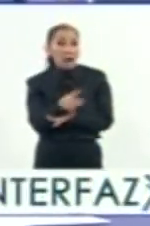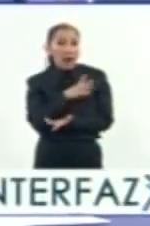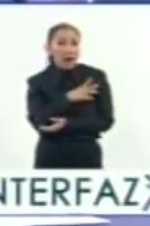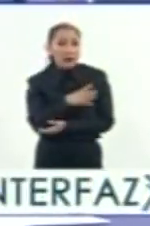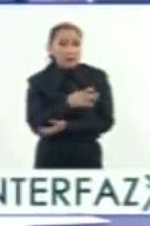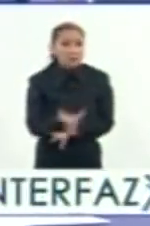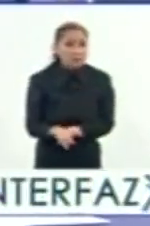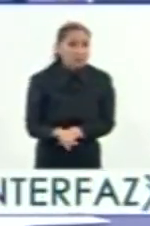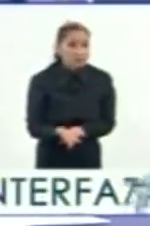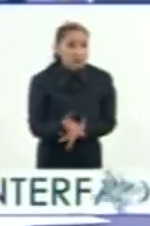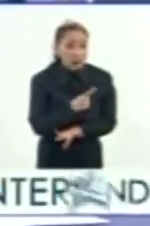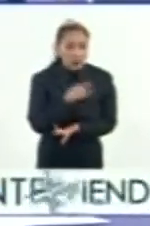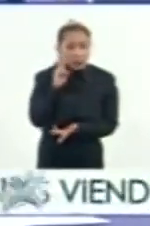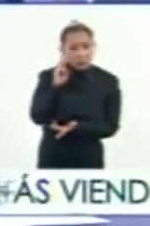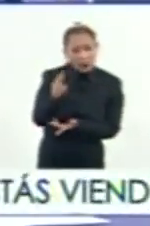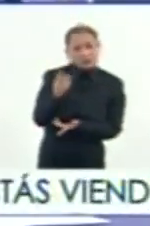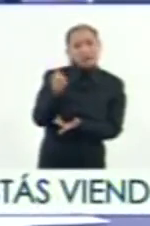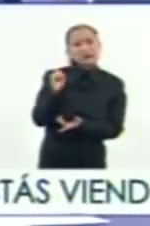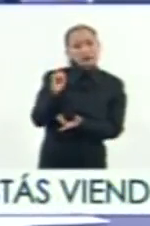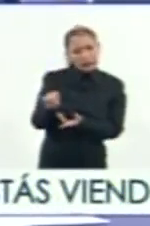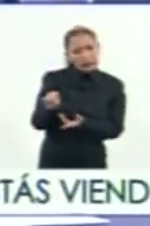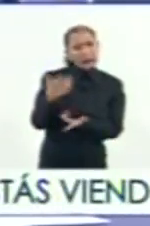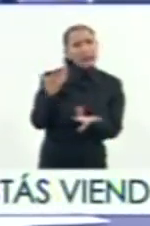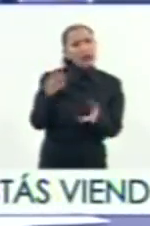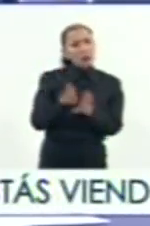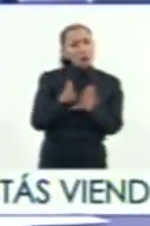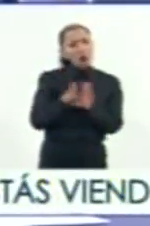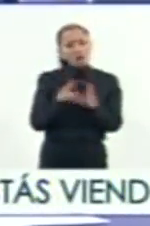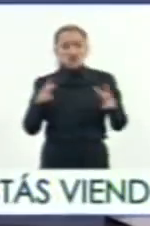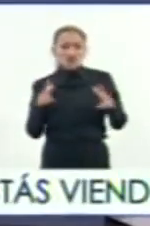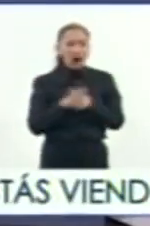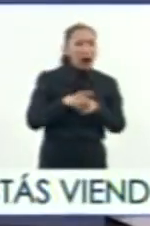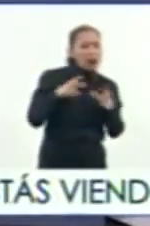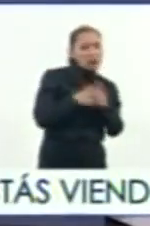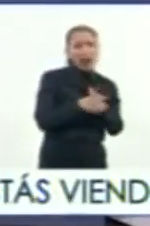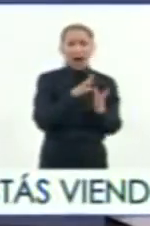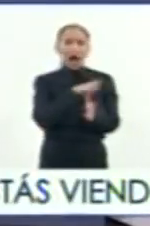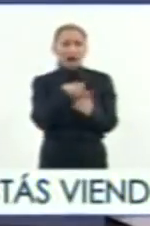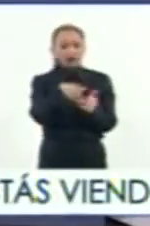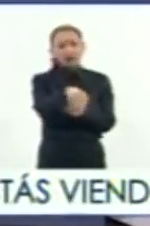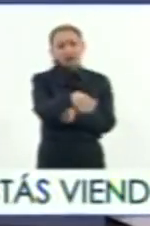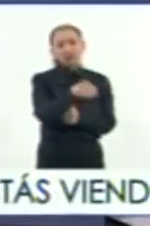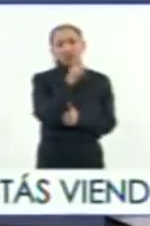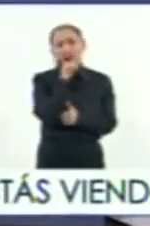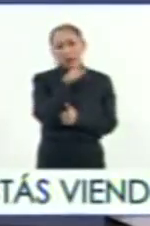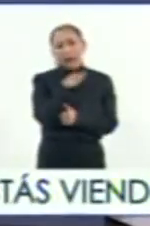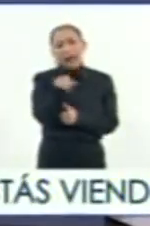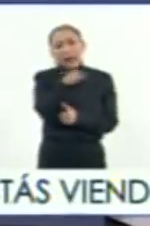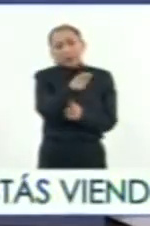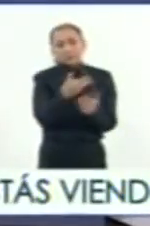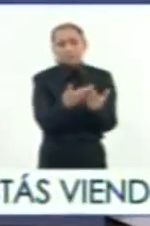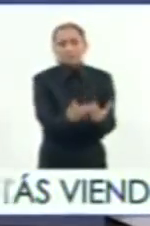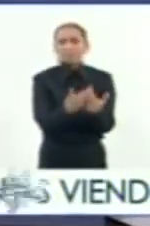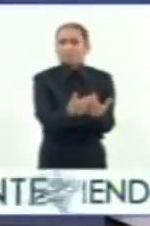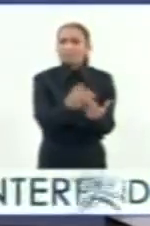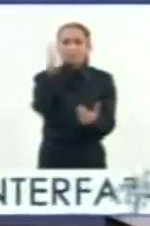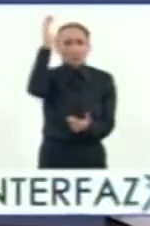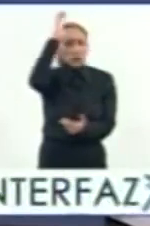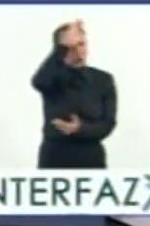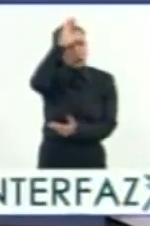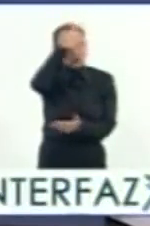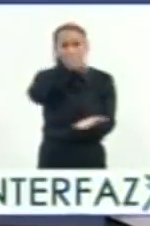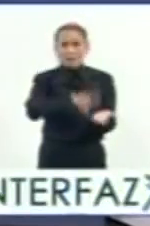podríamos considerar que si bien fue de sangre y fuego esto, también es una riqueza cultural